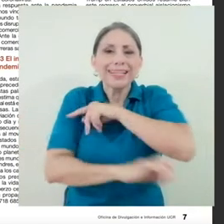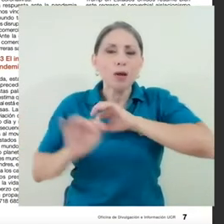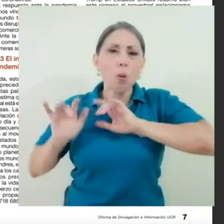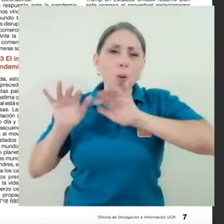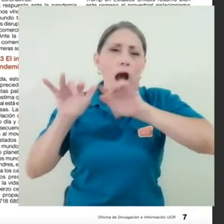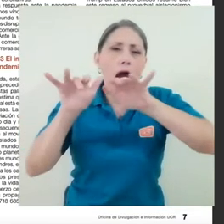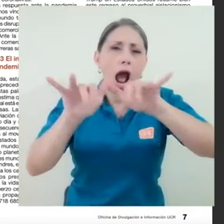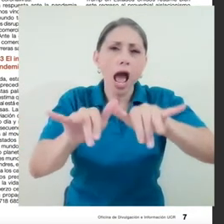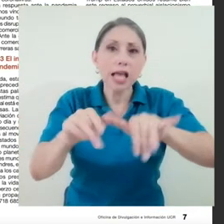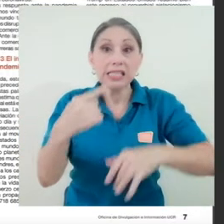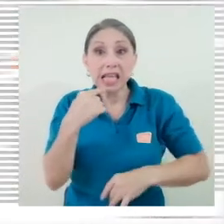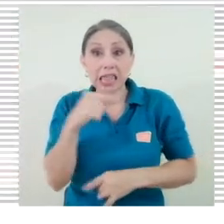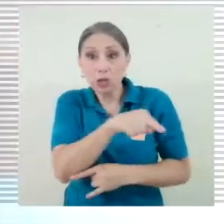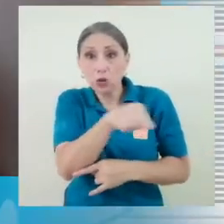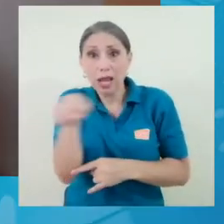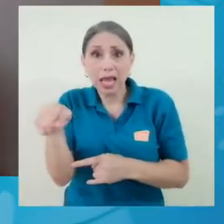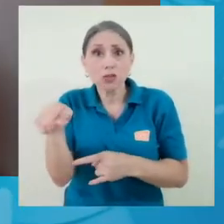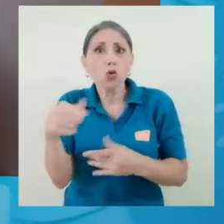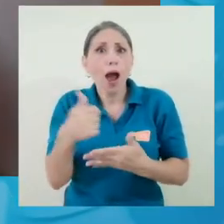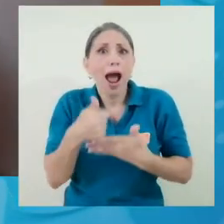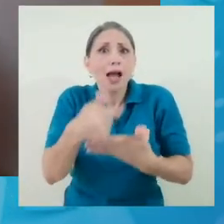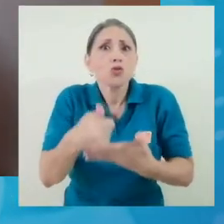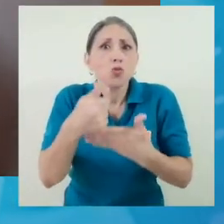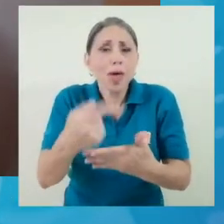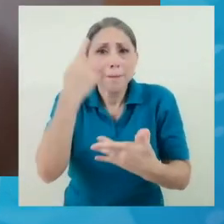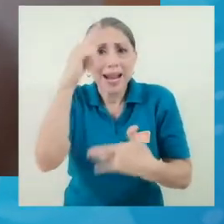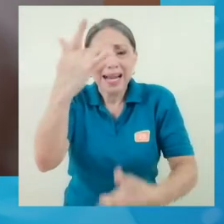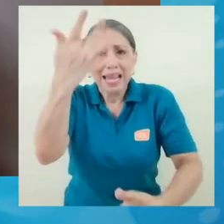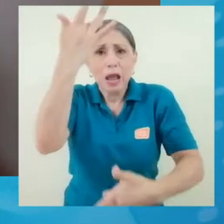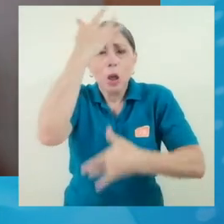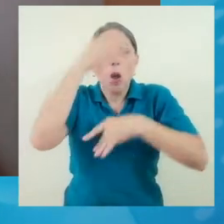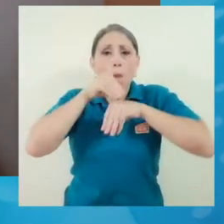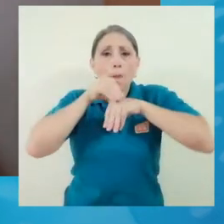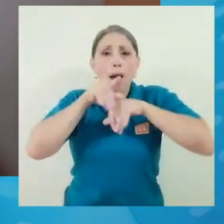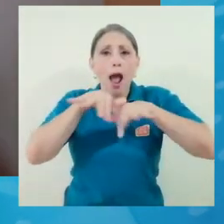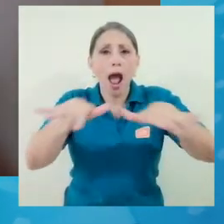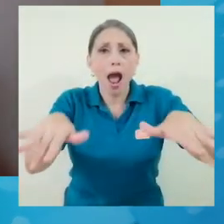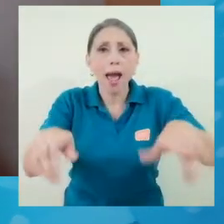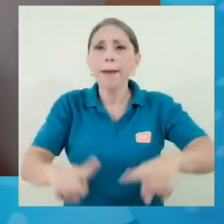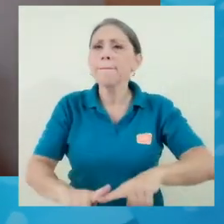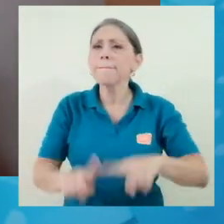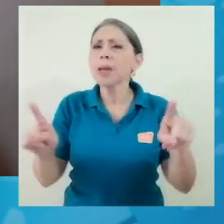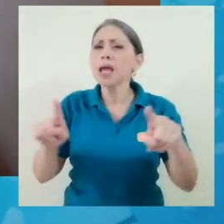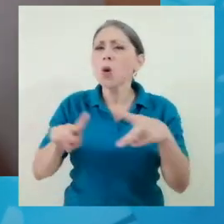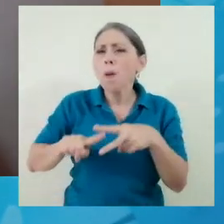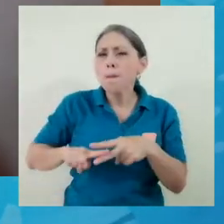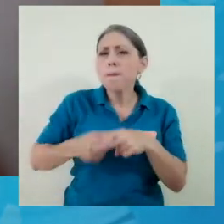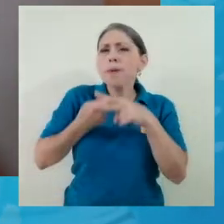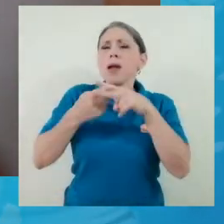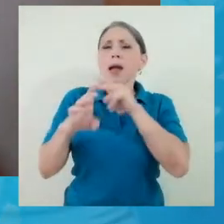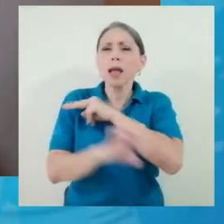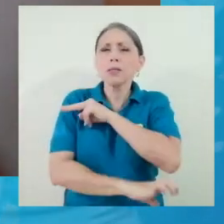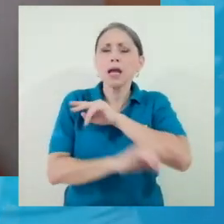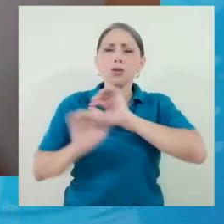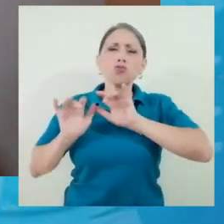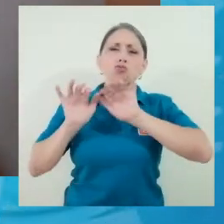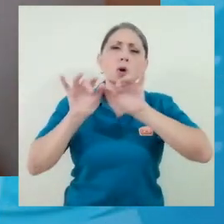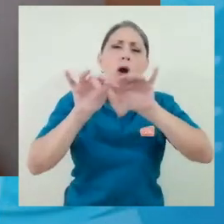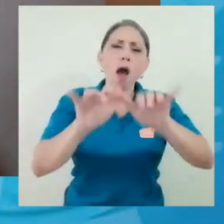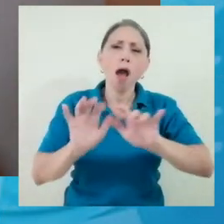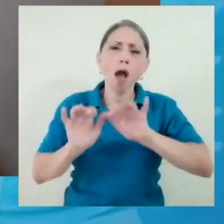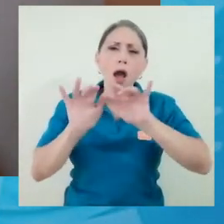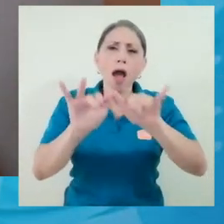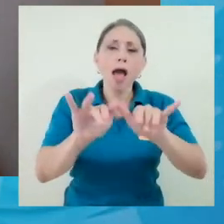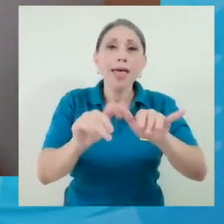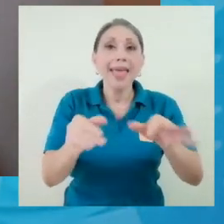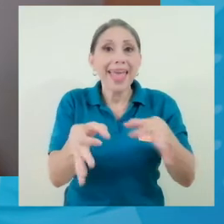la propagación del virus, ¿verdad? Pero ese origen de las migraciones tiene también una explicación muy particular que tiene